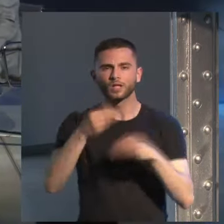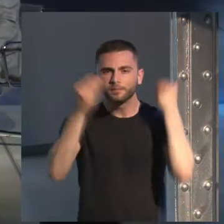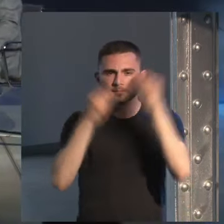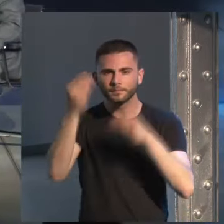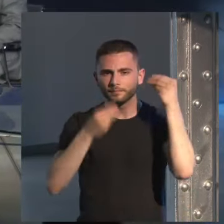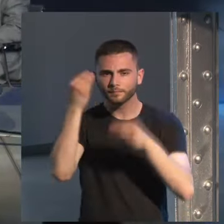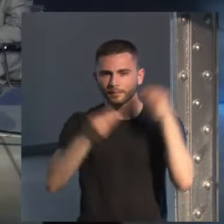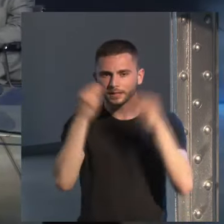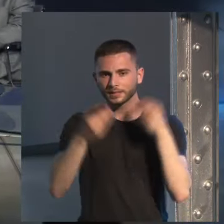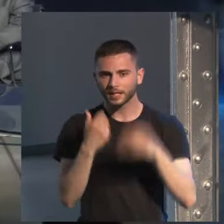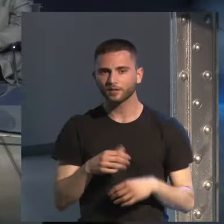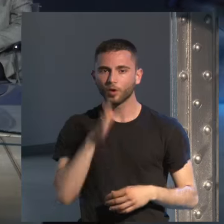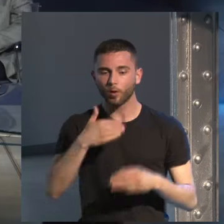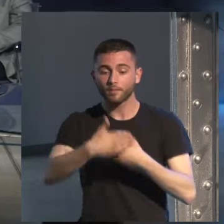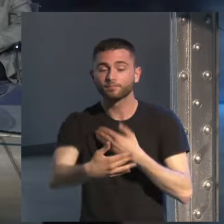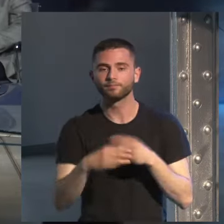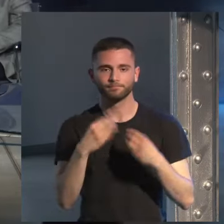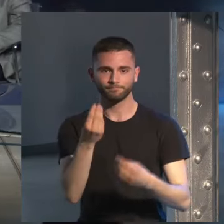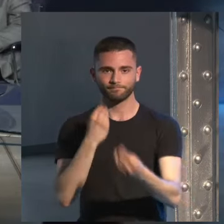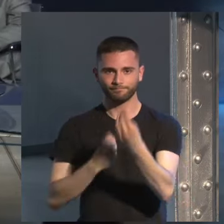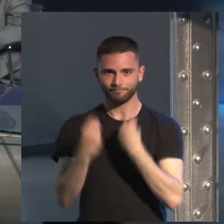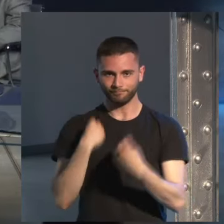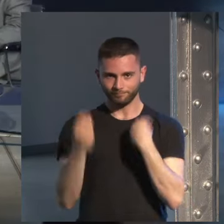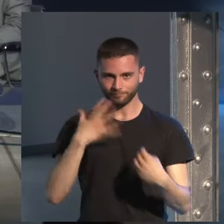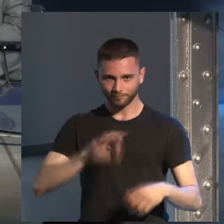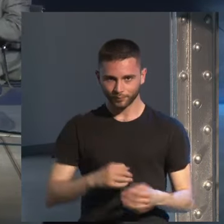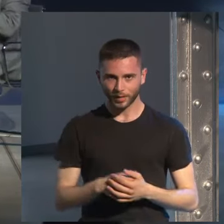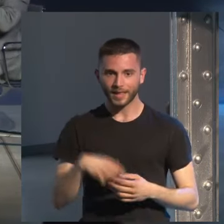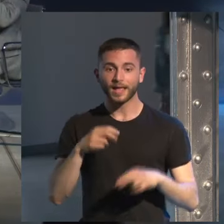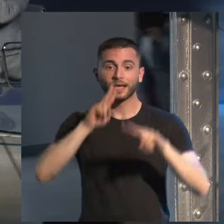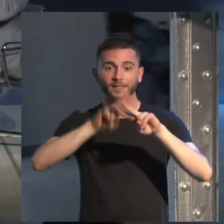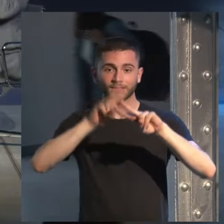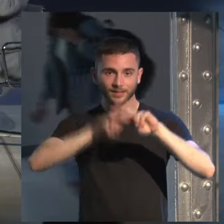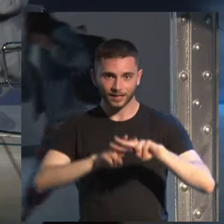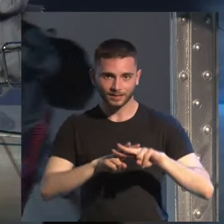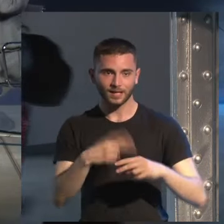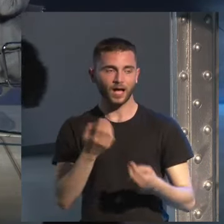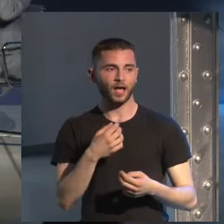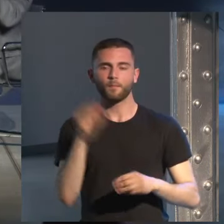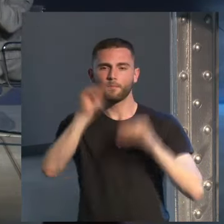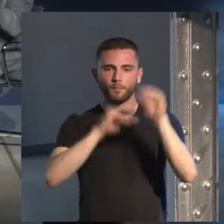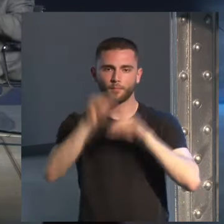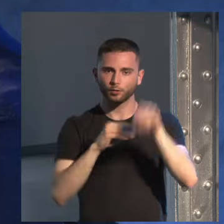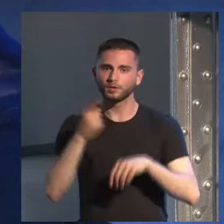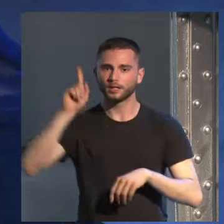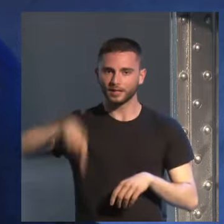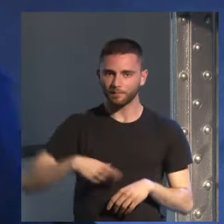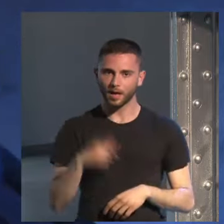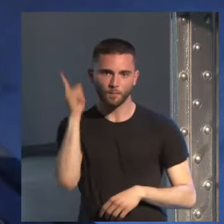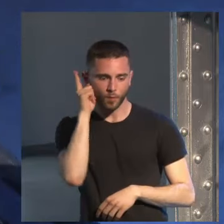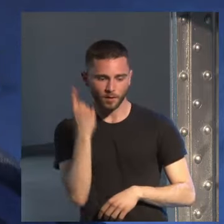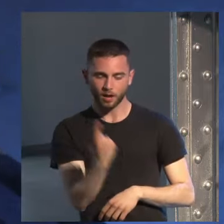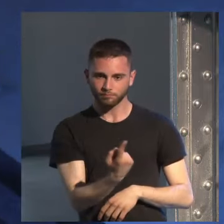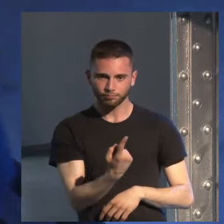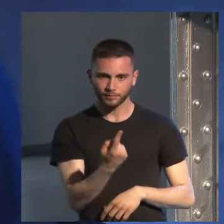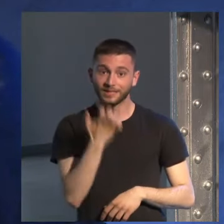está viendo por streaming y a ustedes mismos que hay un hashtag donde pueden también plantear algunas preguntas o lanzar algunas opiniones si me ven mirando en el móvil no piense